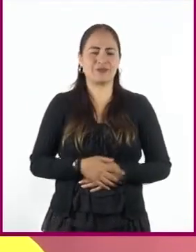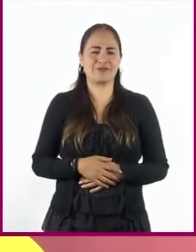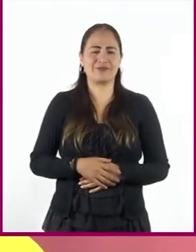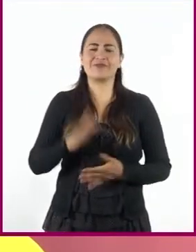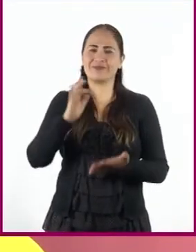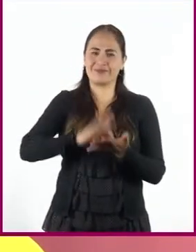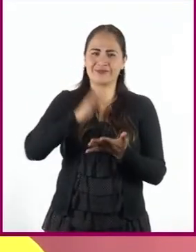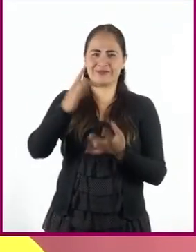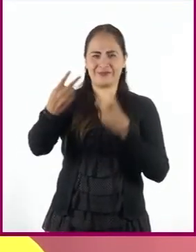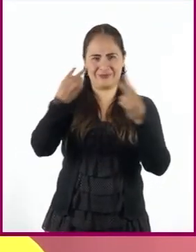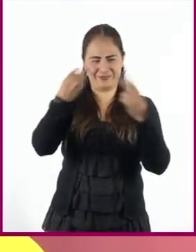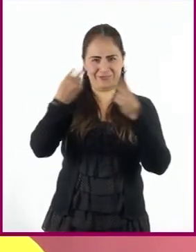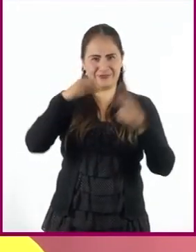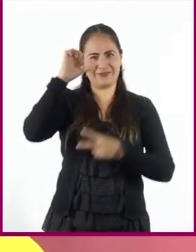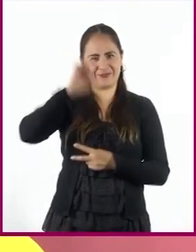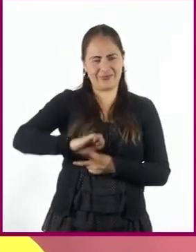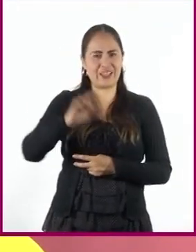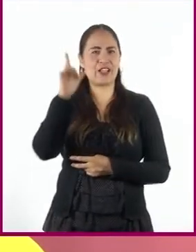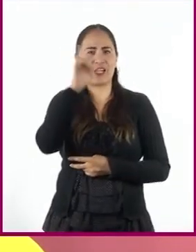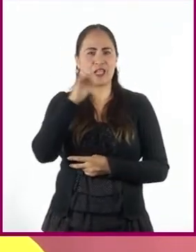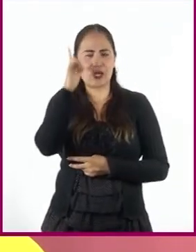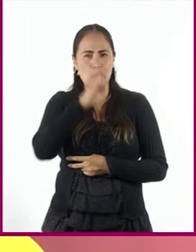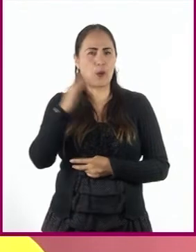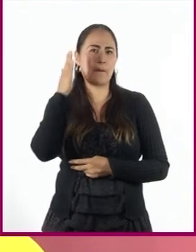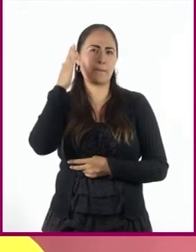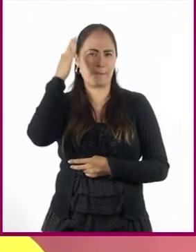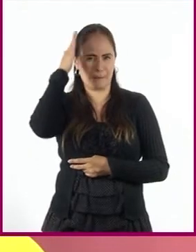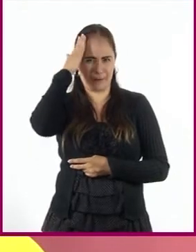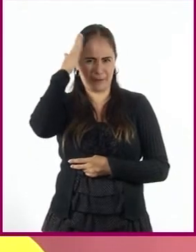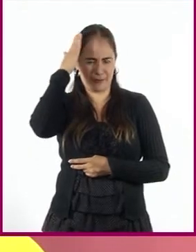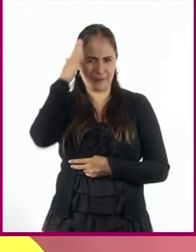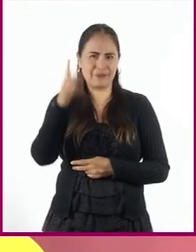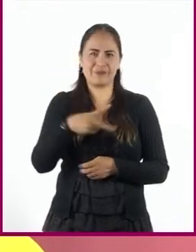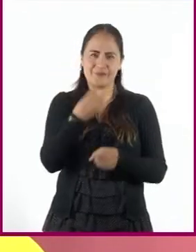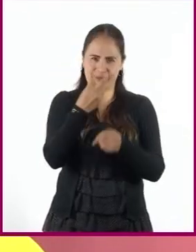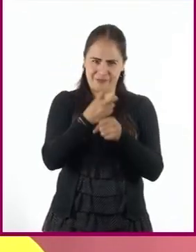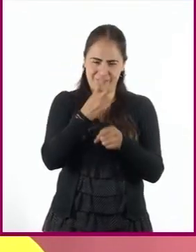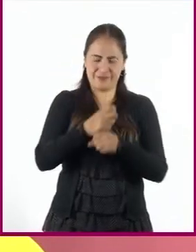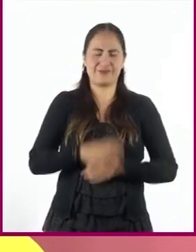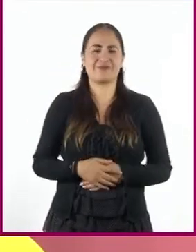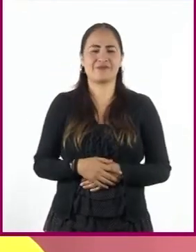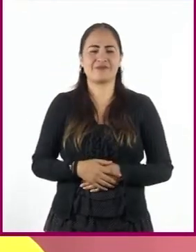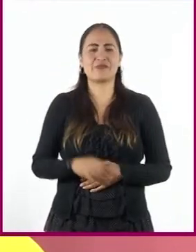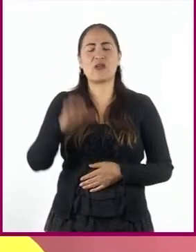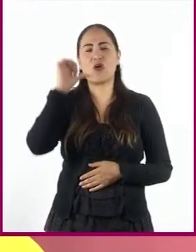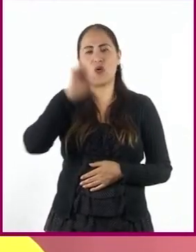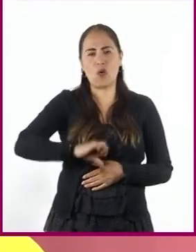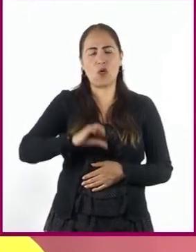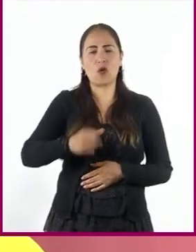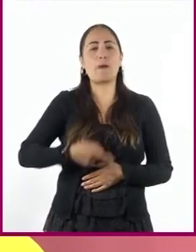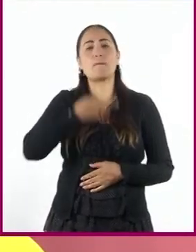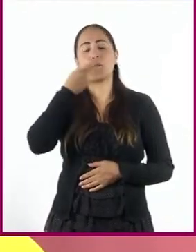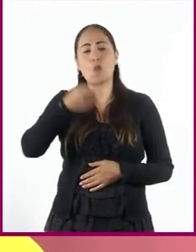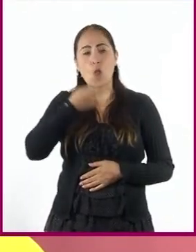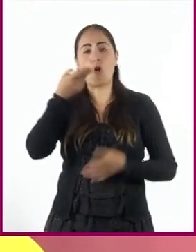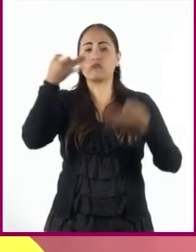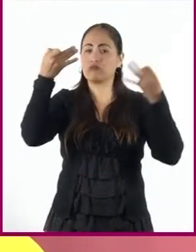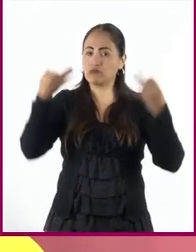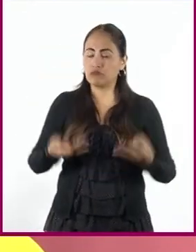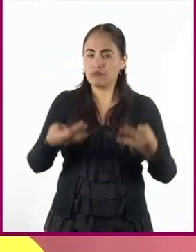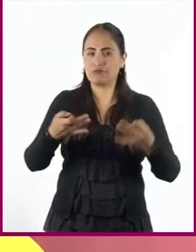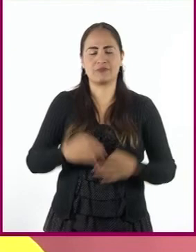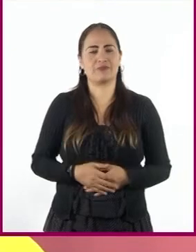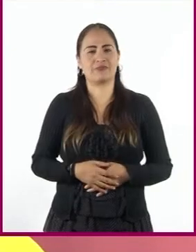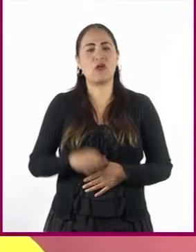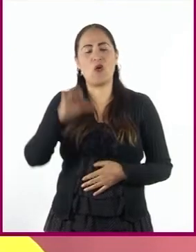compartir con nosotros esta sesión de Lengua Materna 2, en la que hemos compartido sobre para hablar con propiedad. ¡Hemos